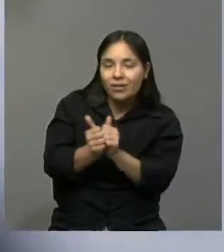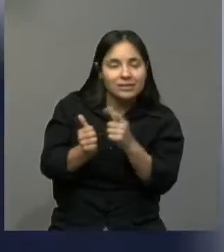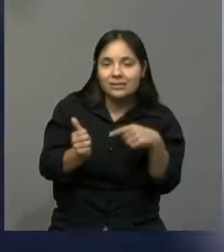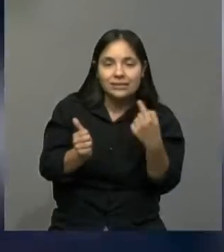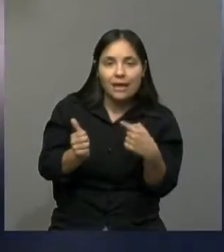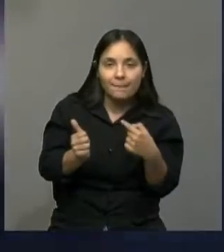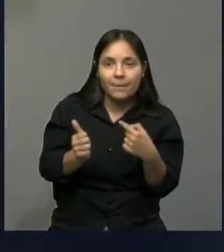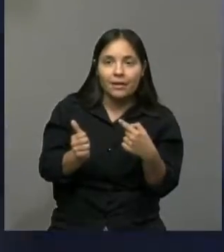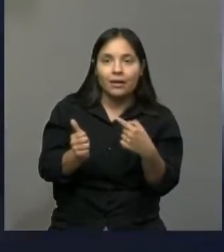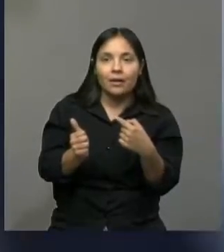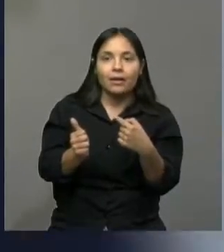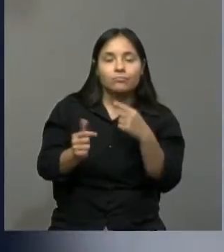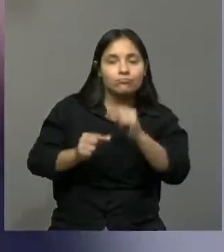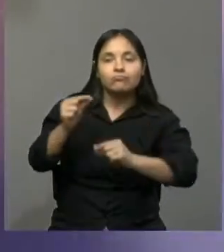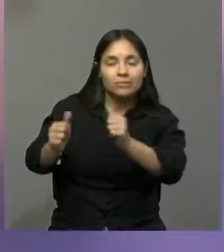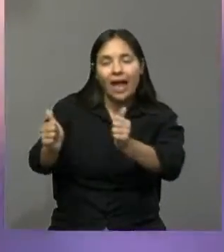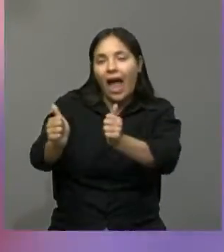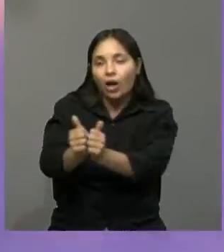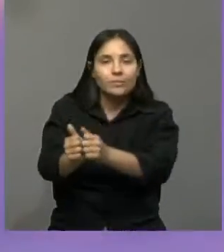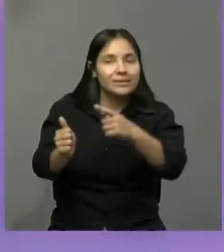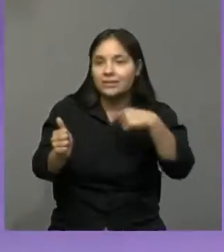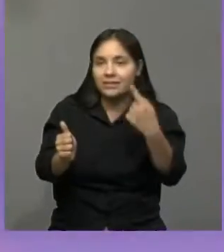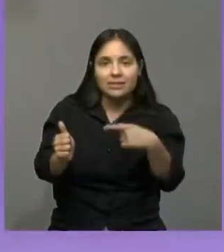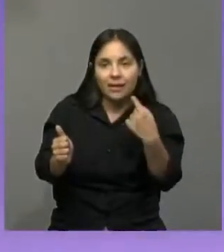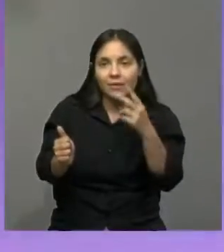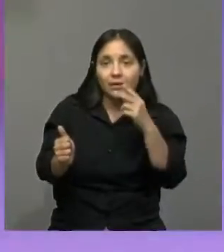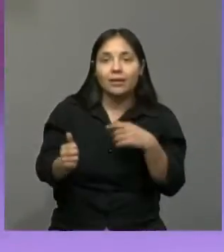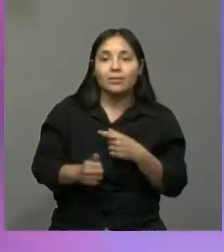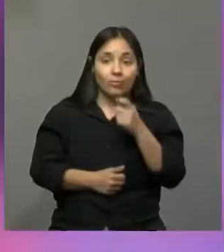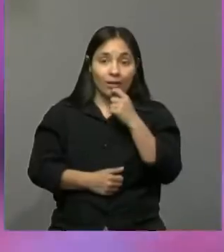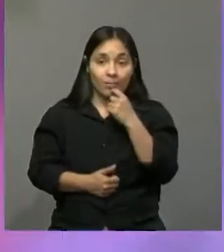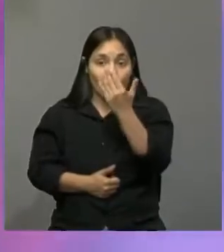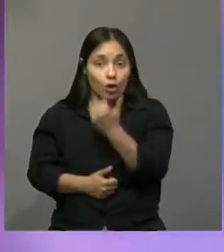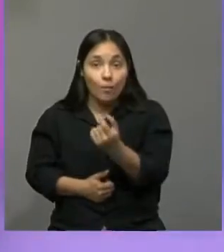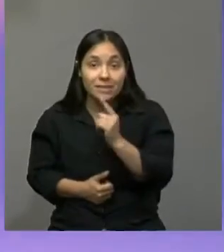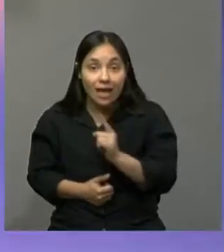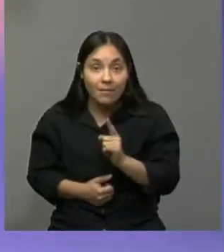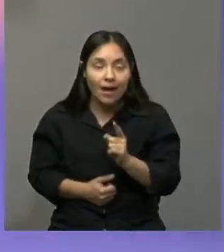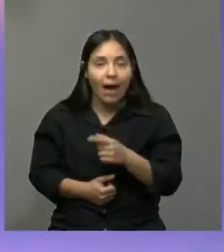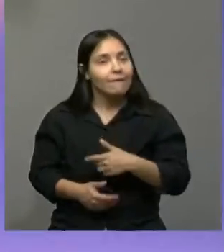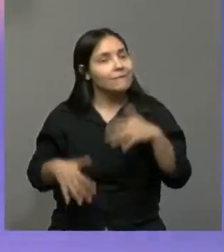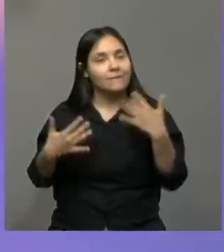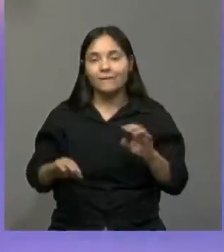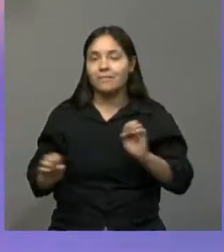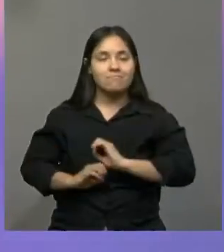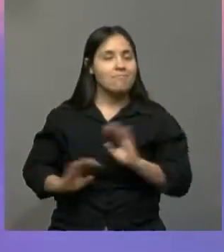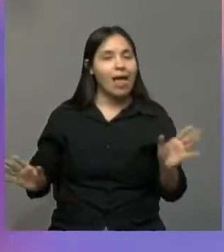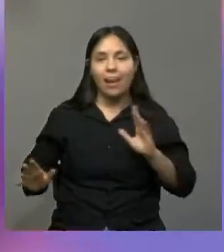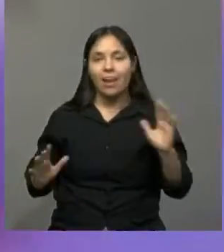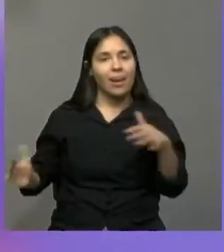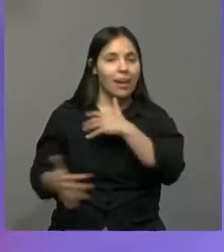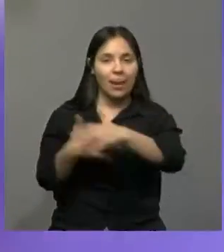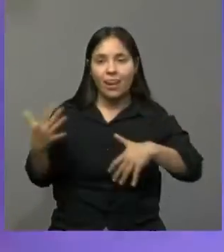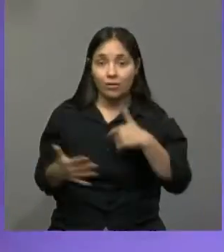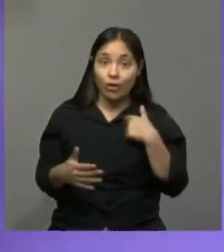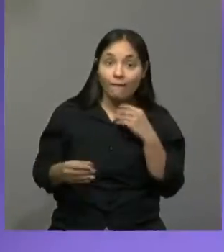paso a paso. Así que, si no me convocaban, se iba a armar, ¿eh? Si iba a armar, porque el tío, el tío, ¿soy parte de la